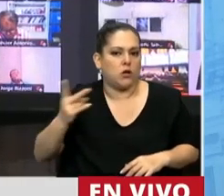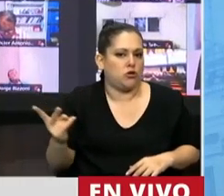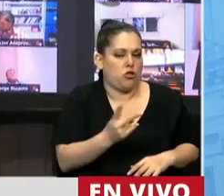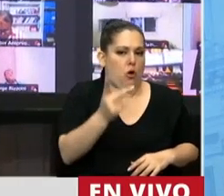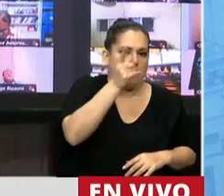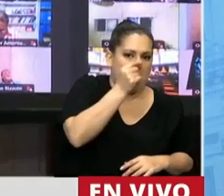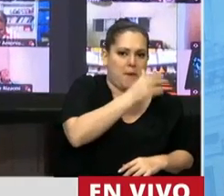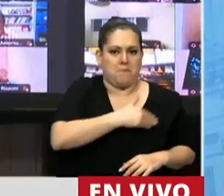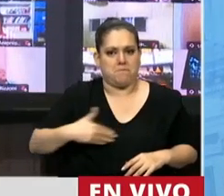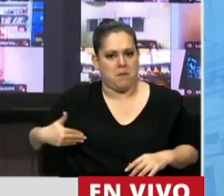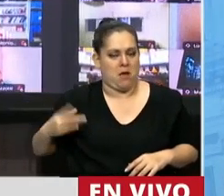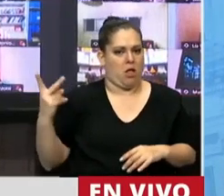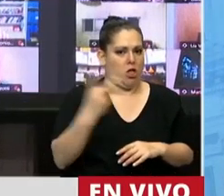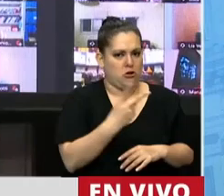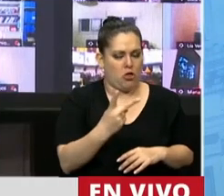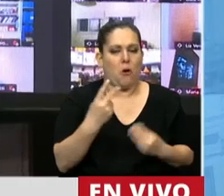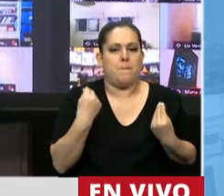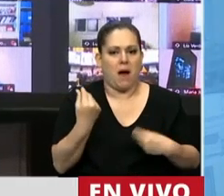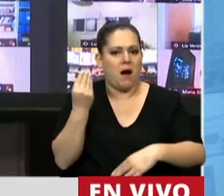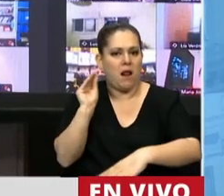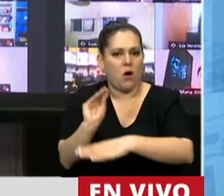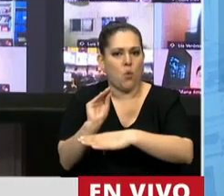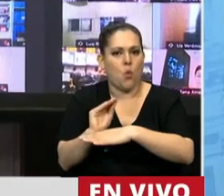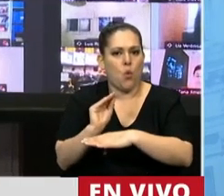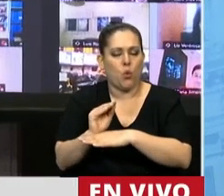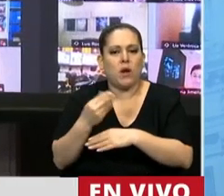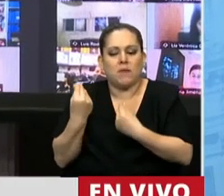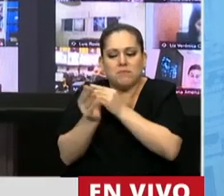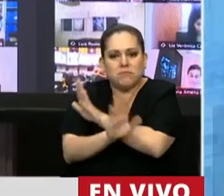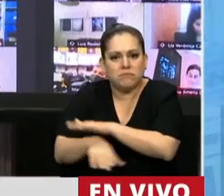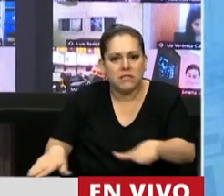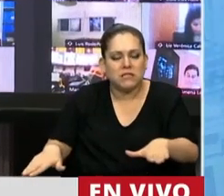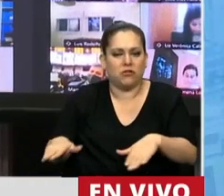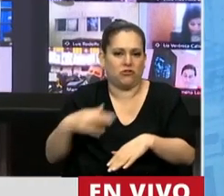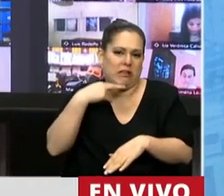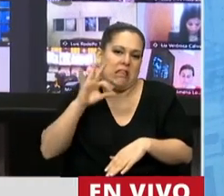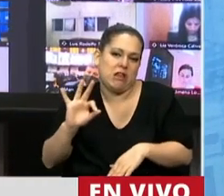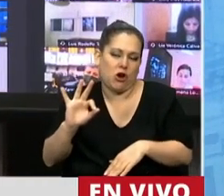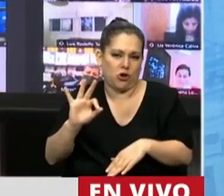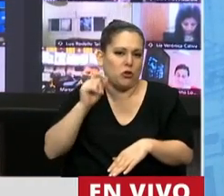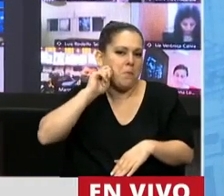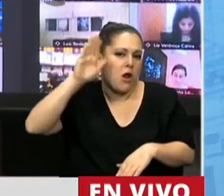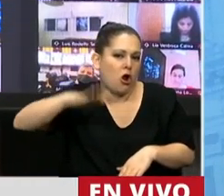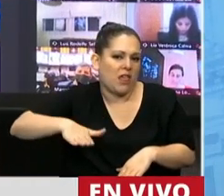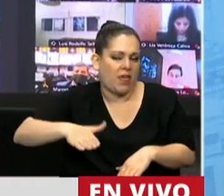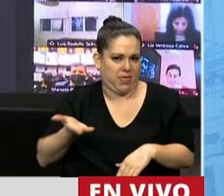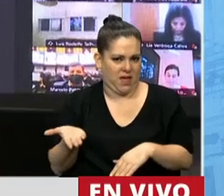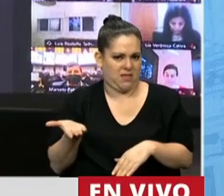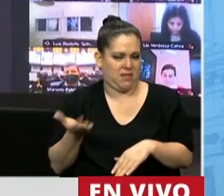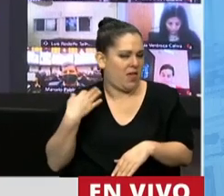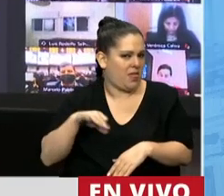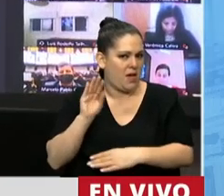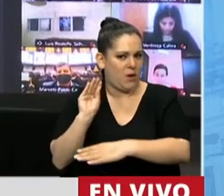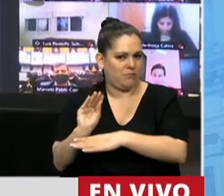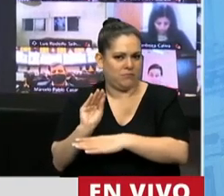realmente es para cubrir en forma integral la prestación para los hijos menores y que,